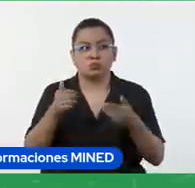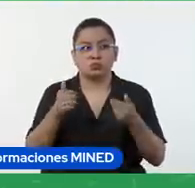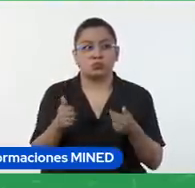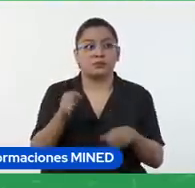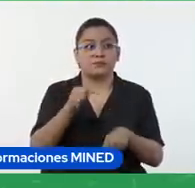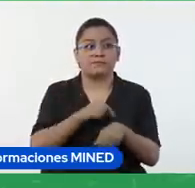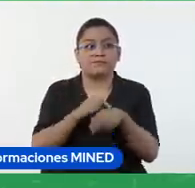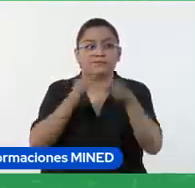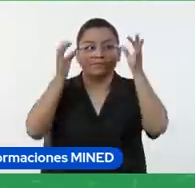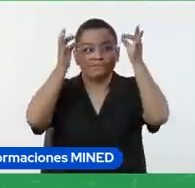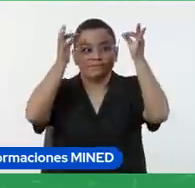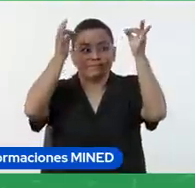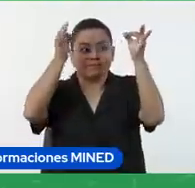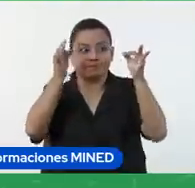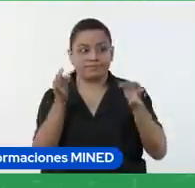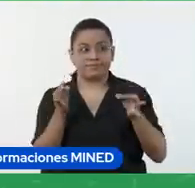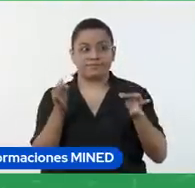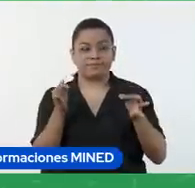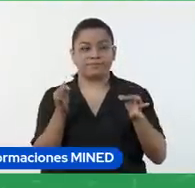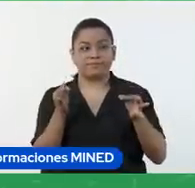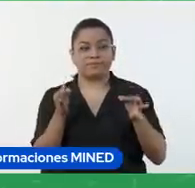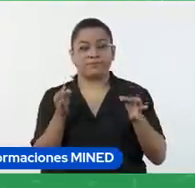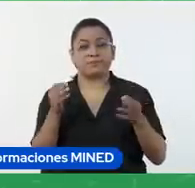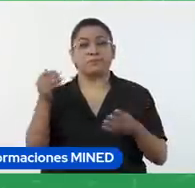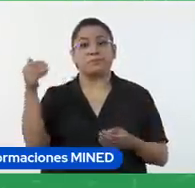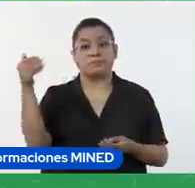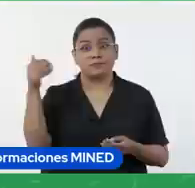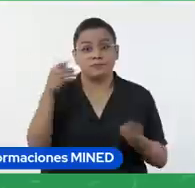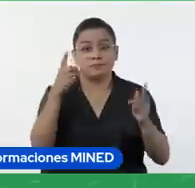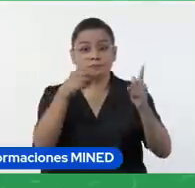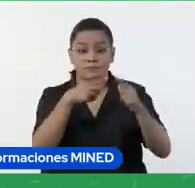decisiones relacionadas con la enseñanza